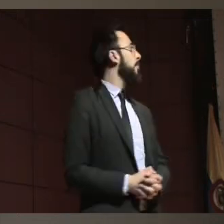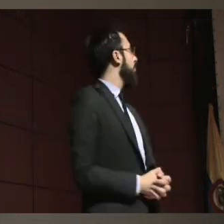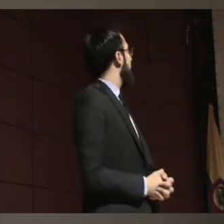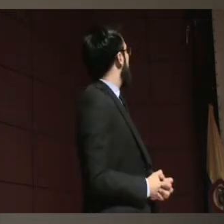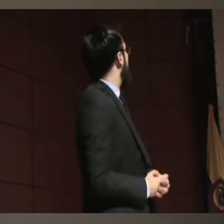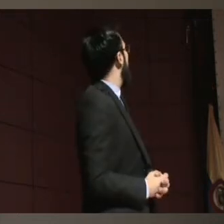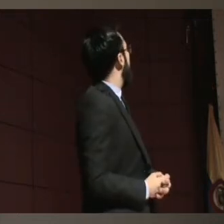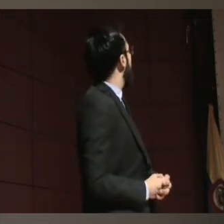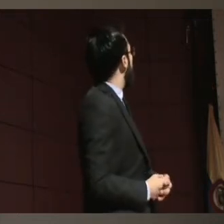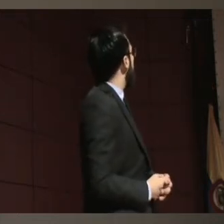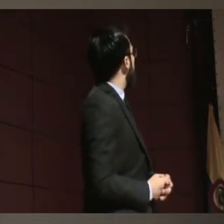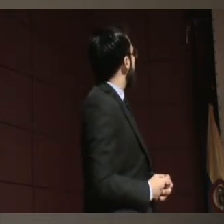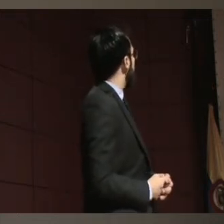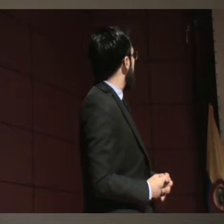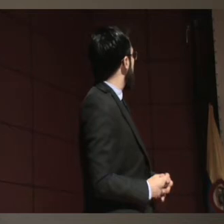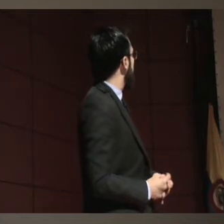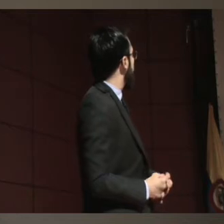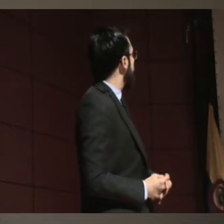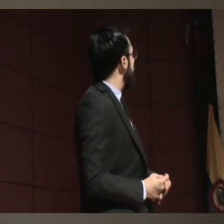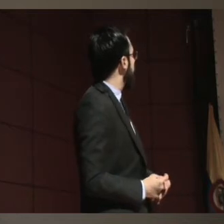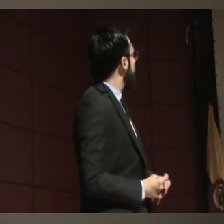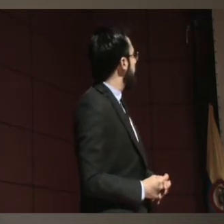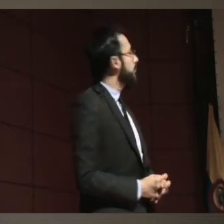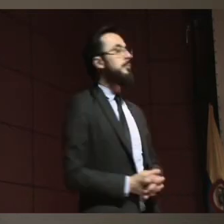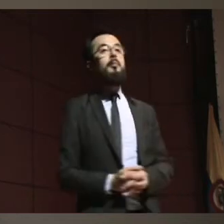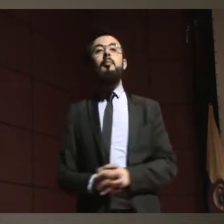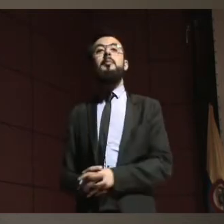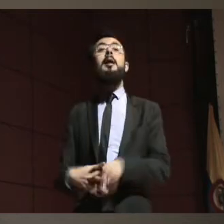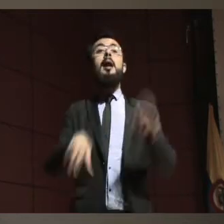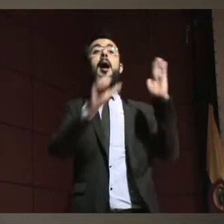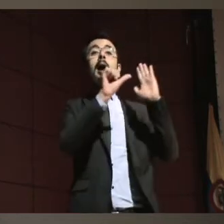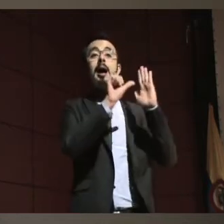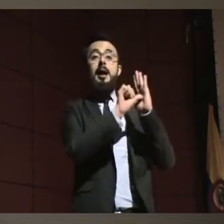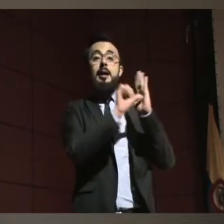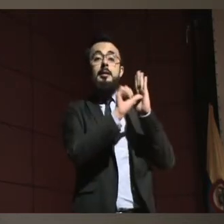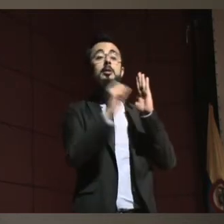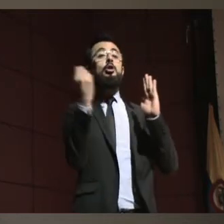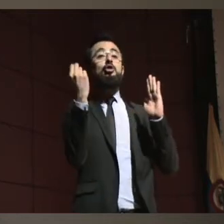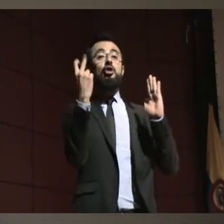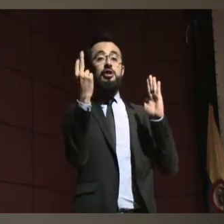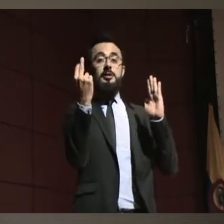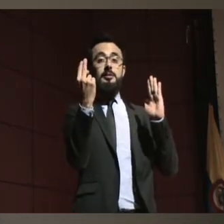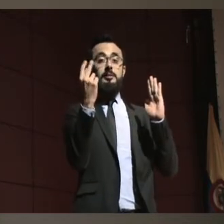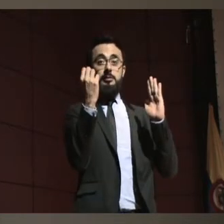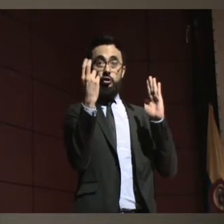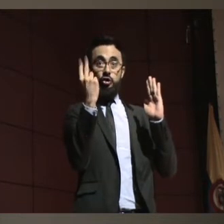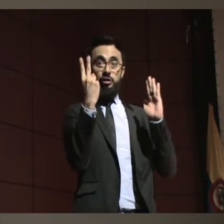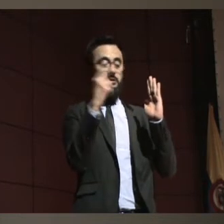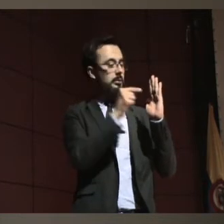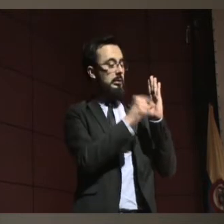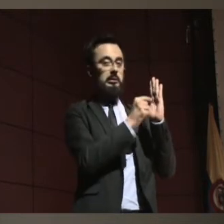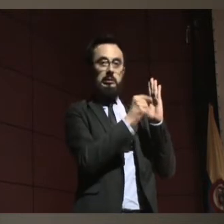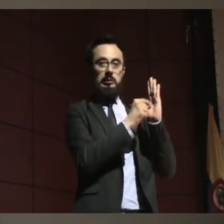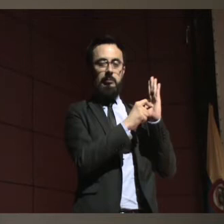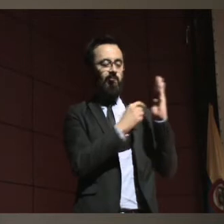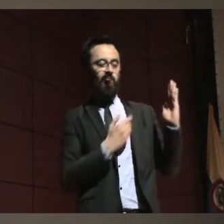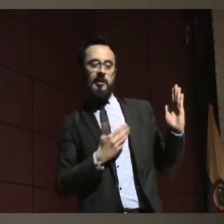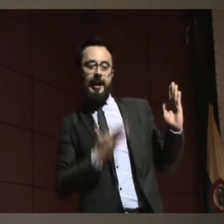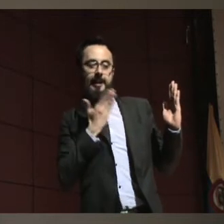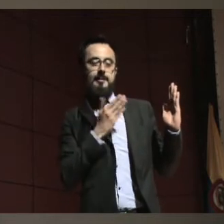miren ustedes que el artículo doce tiene dos características específicas. Una es